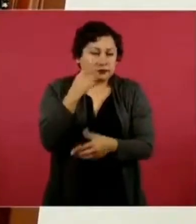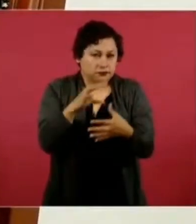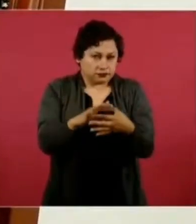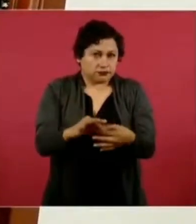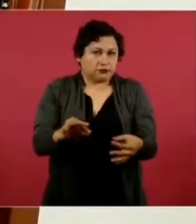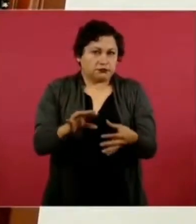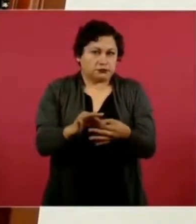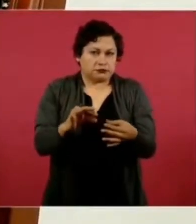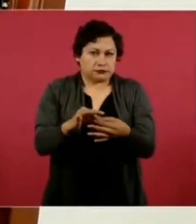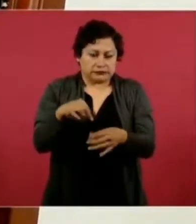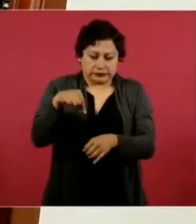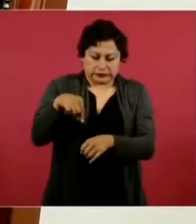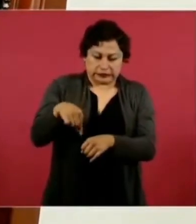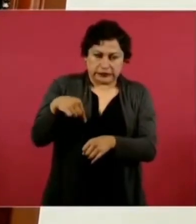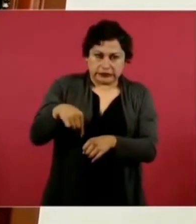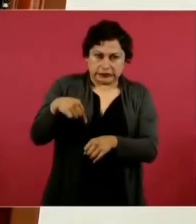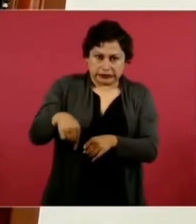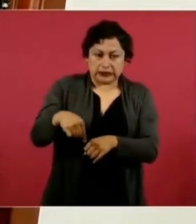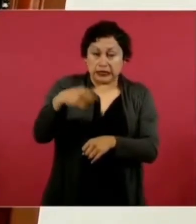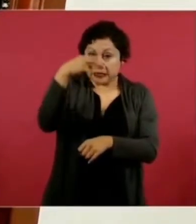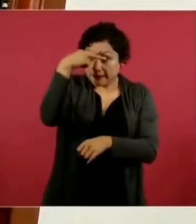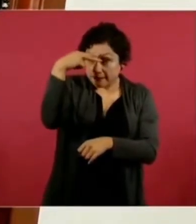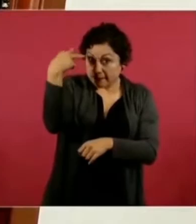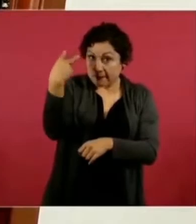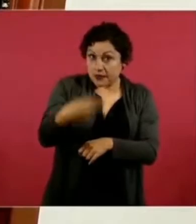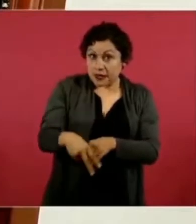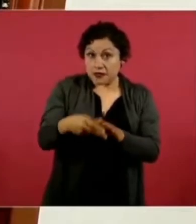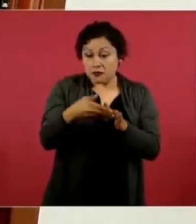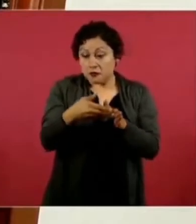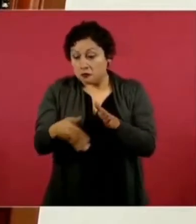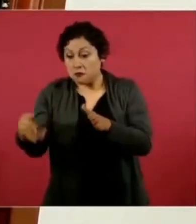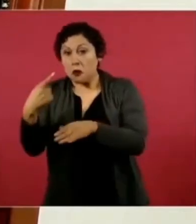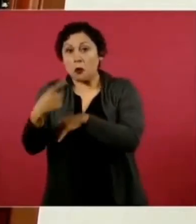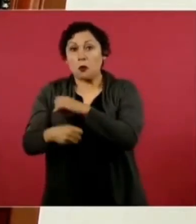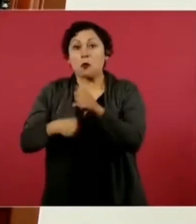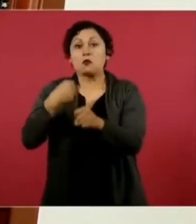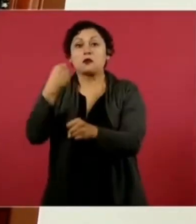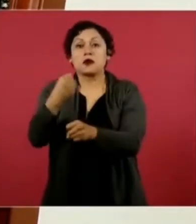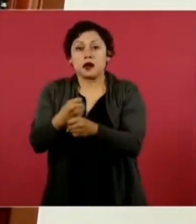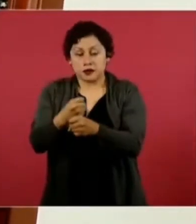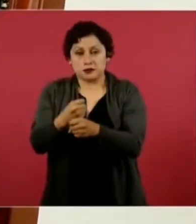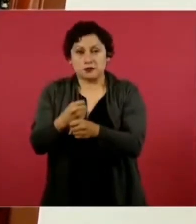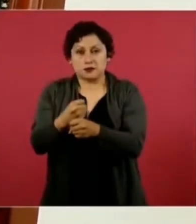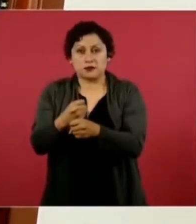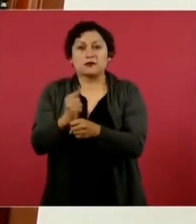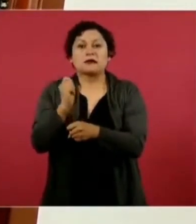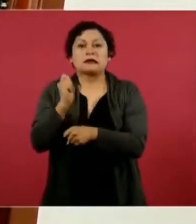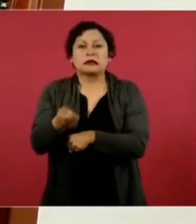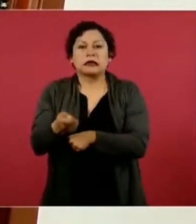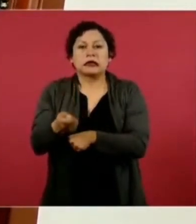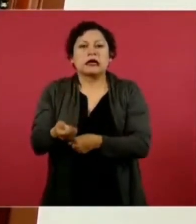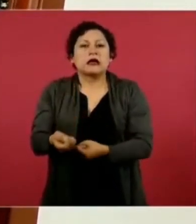fallecidos por consumo de droga.